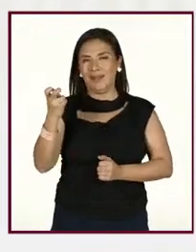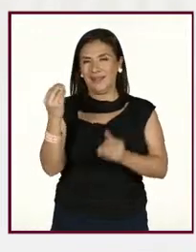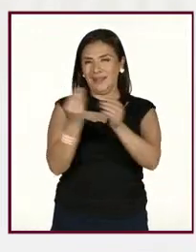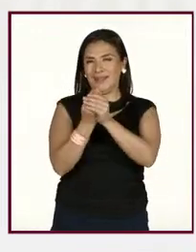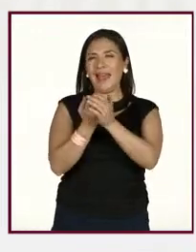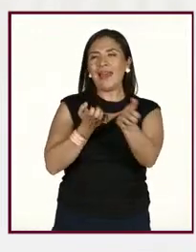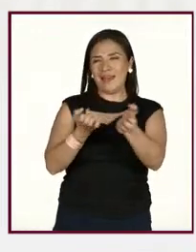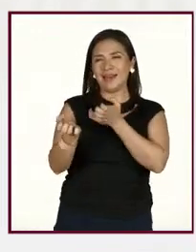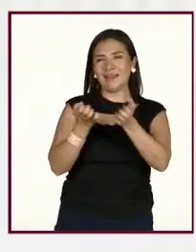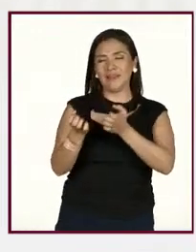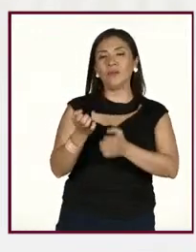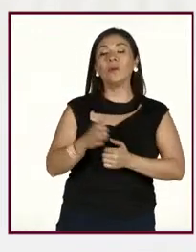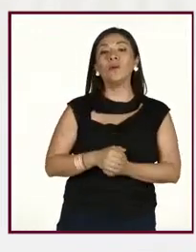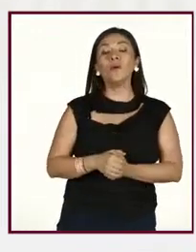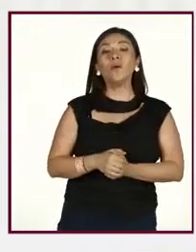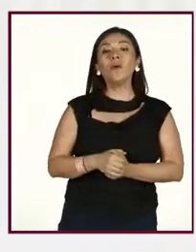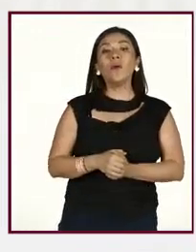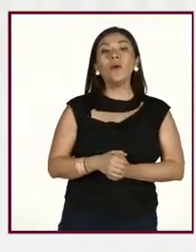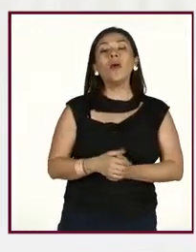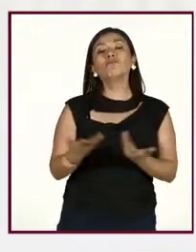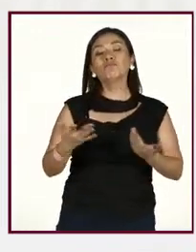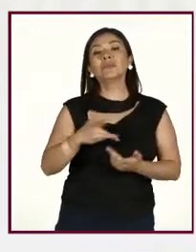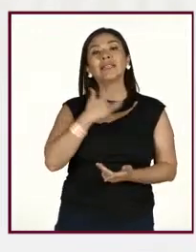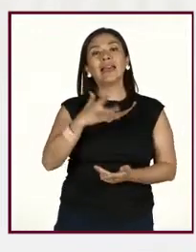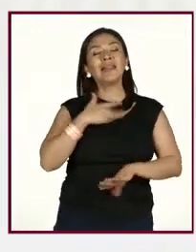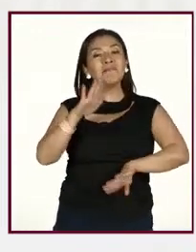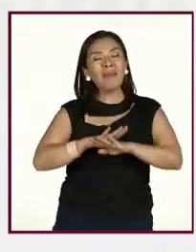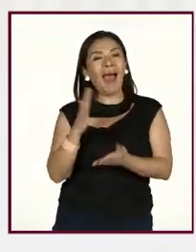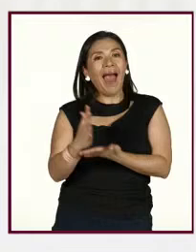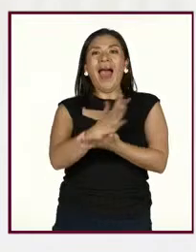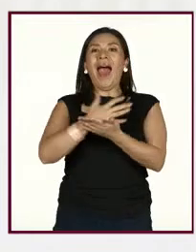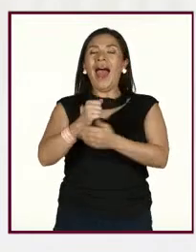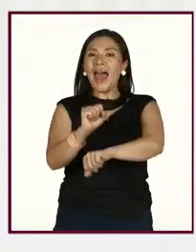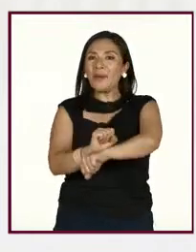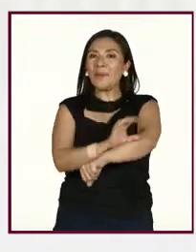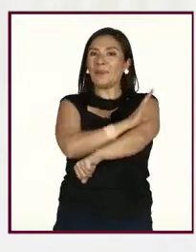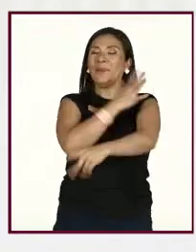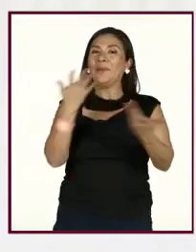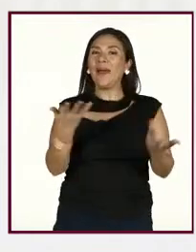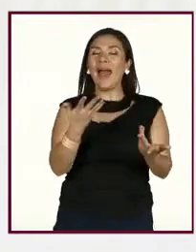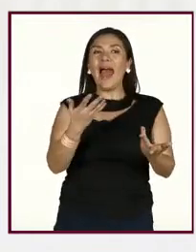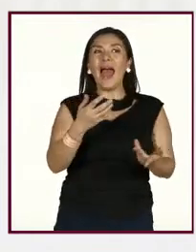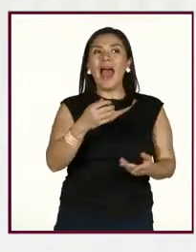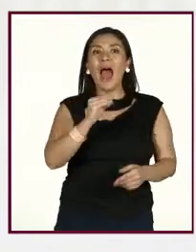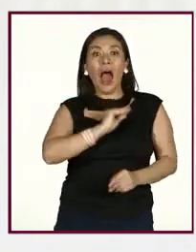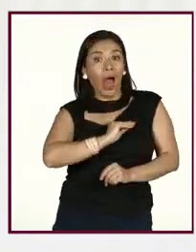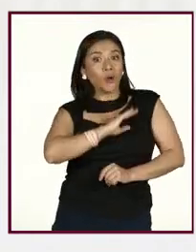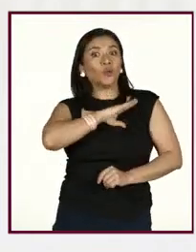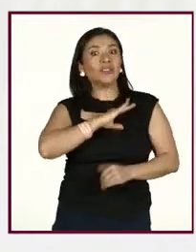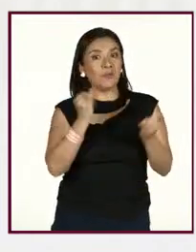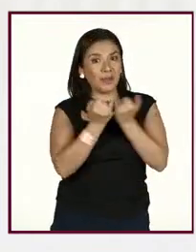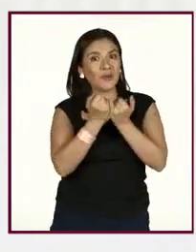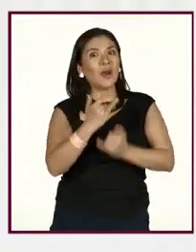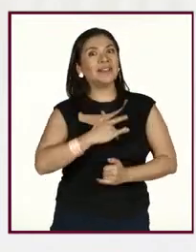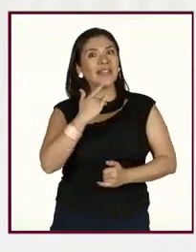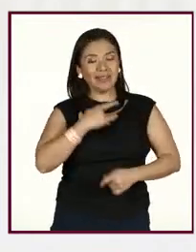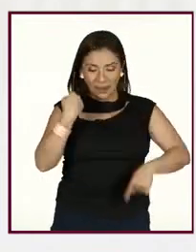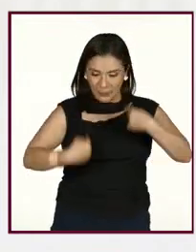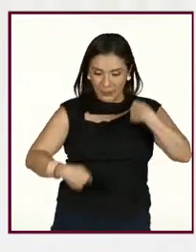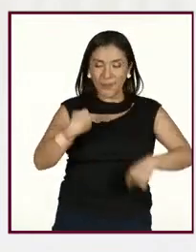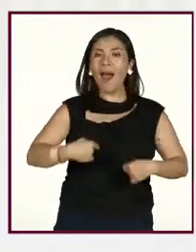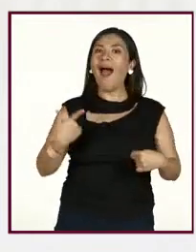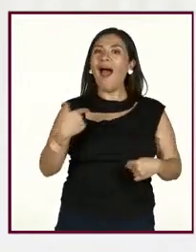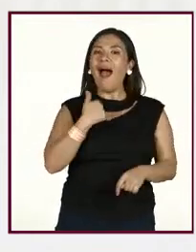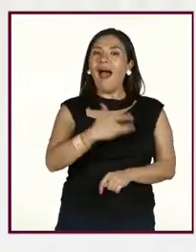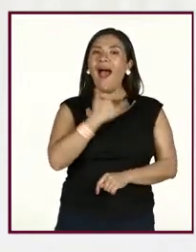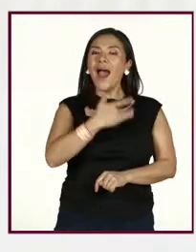ejercicio. Y esto, pues, como les mencionaba, mejora el estado de ánimo, mejora la autoestima, porque muchas veces también nos sentimos mejor con nosotros mismos,